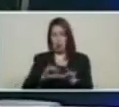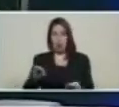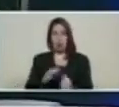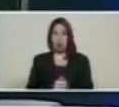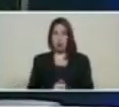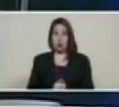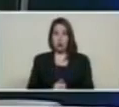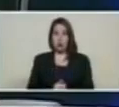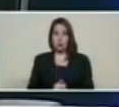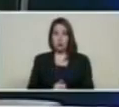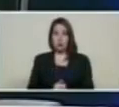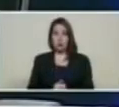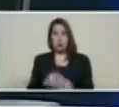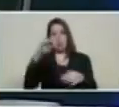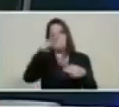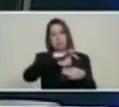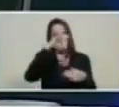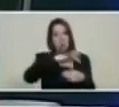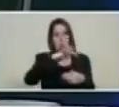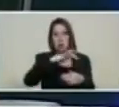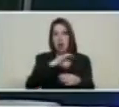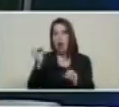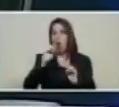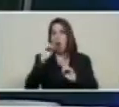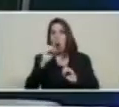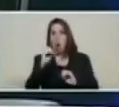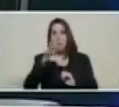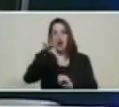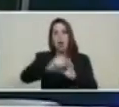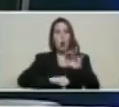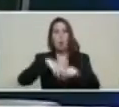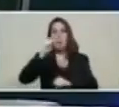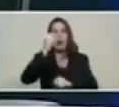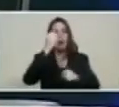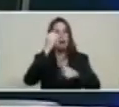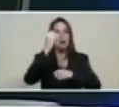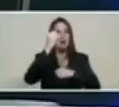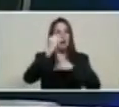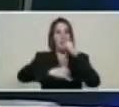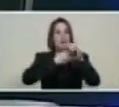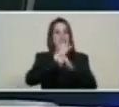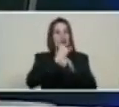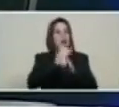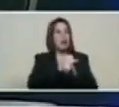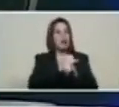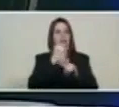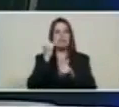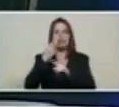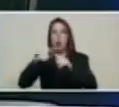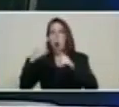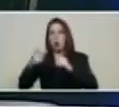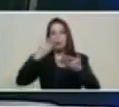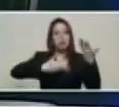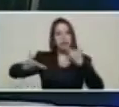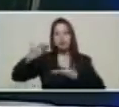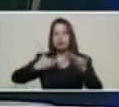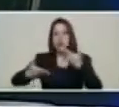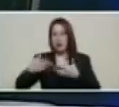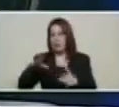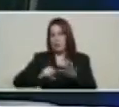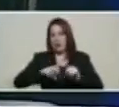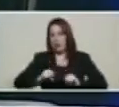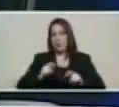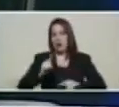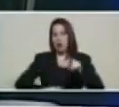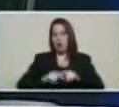un mecanismo para el ahorro, que encuentren en el Petro un mecanismo para el intercambio de bienes, de servicios. Así que es una nueva ingeniería